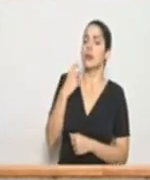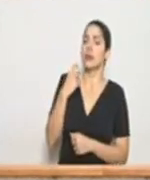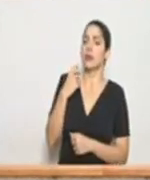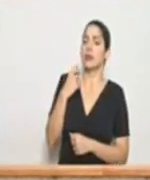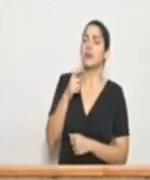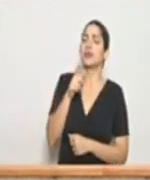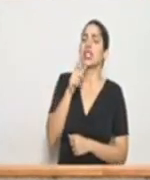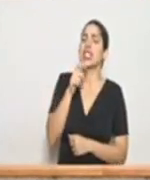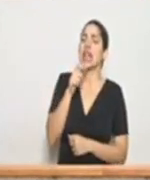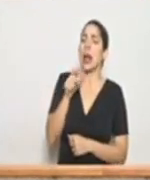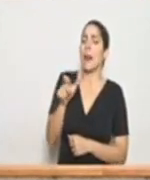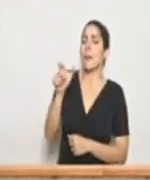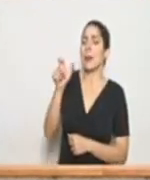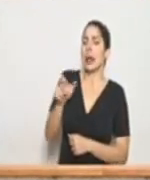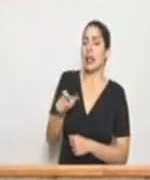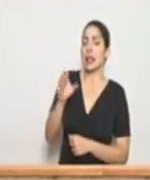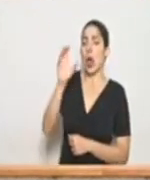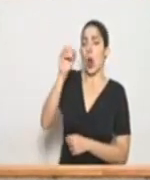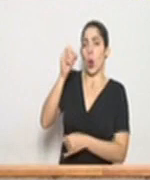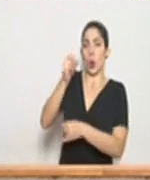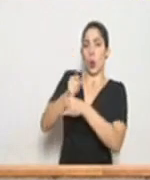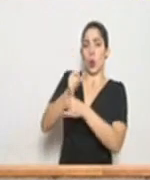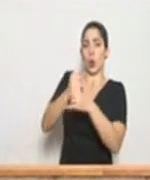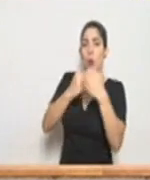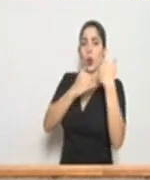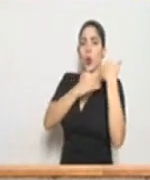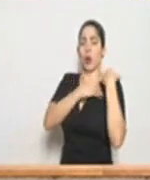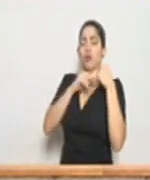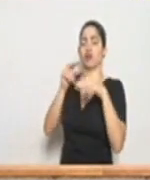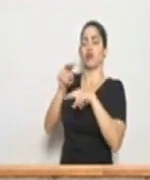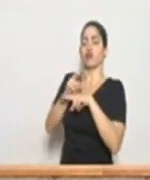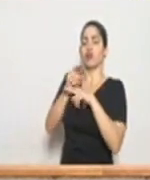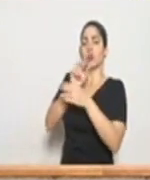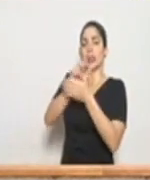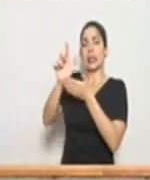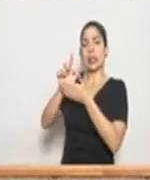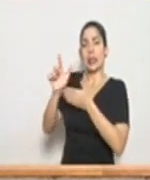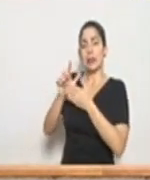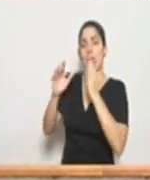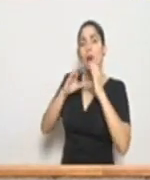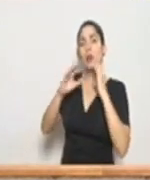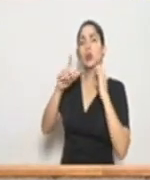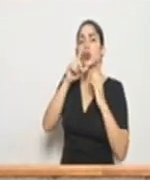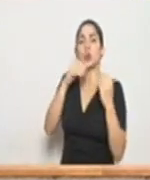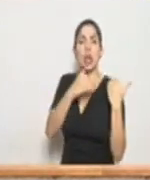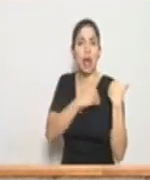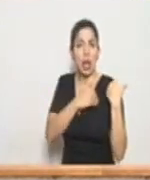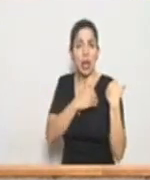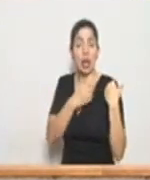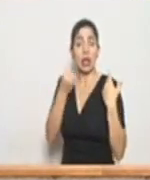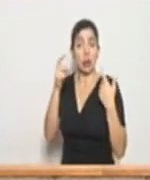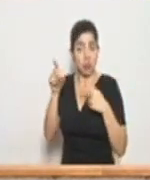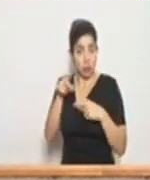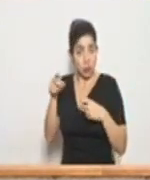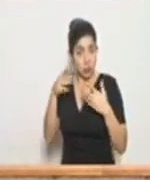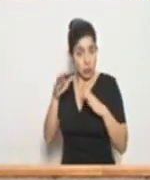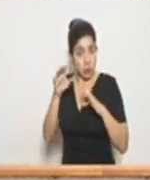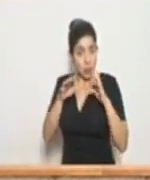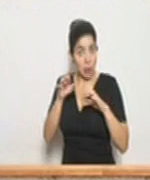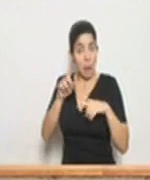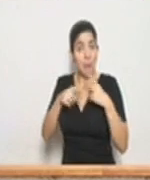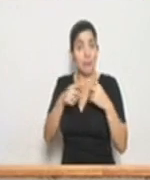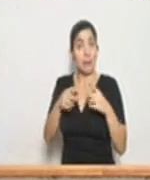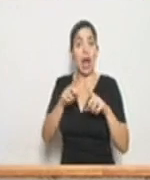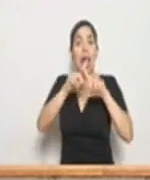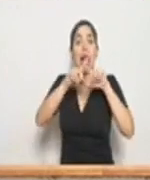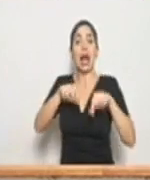quién es la persona o el ente encargado de velar por la limpieza de los autobuses y si se está valorando cancelar la